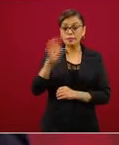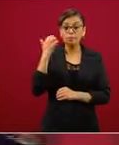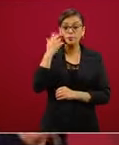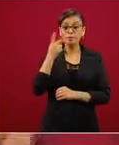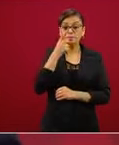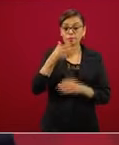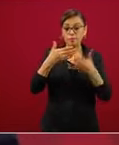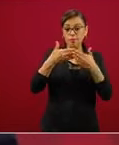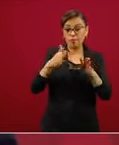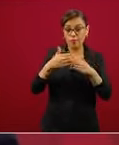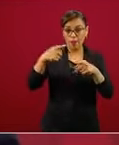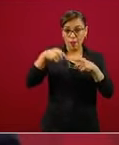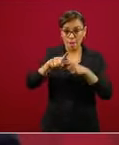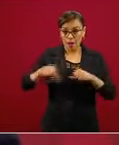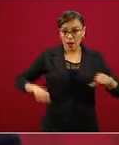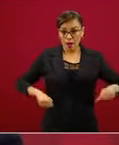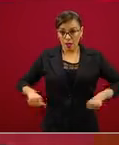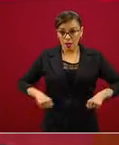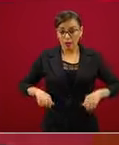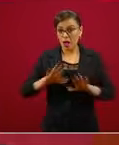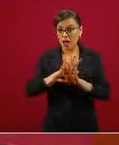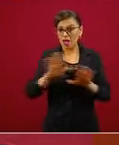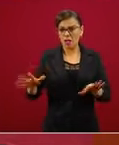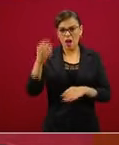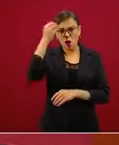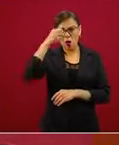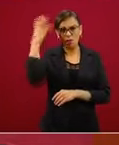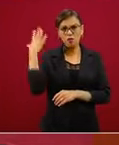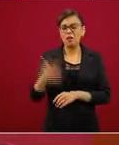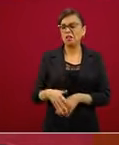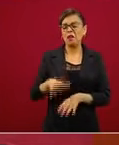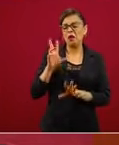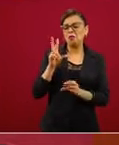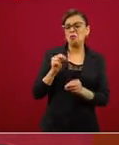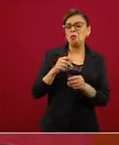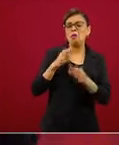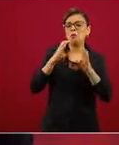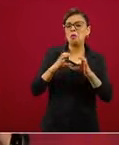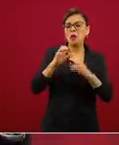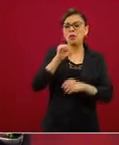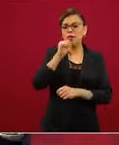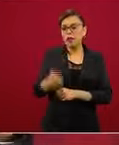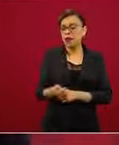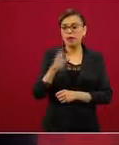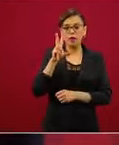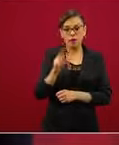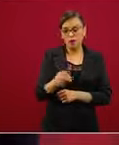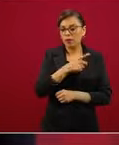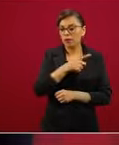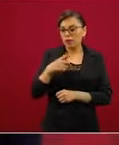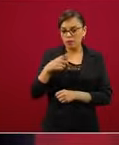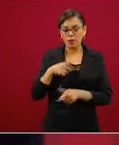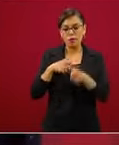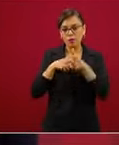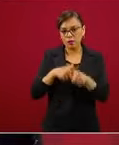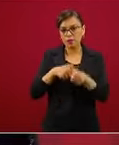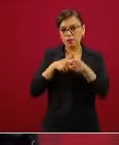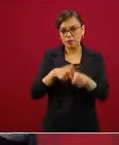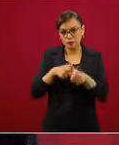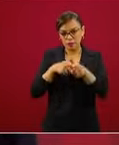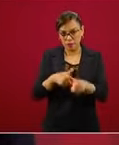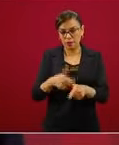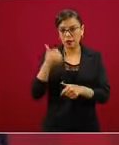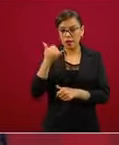las medidas de mitigación de esta epidemia, lo que quiere decir es que quedan debajo y estarán dinámicamente